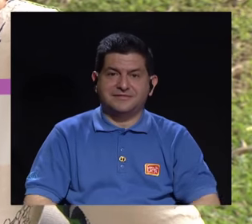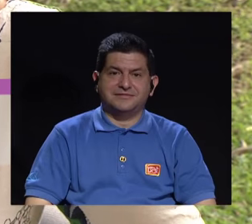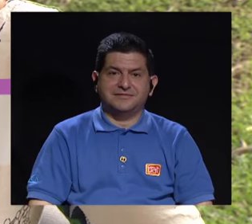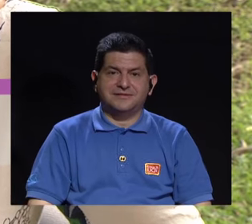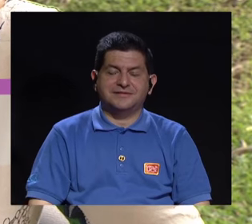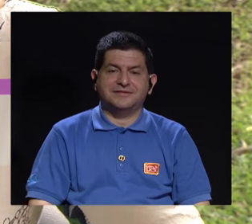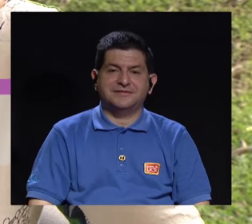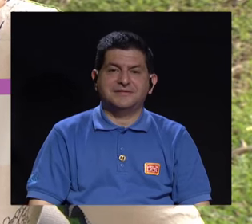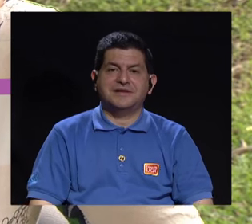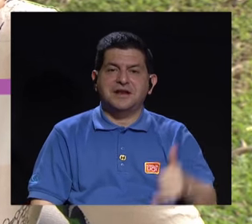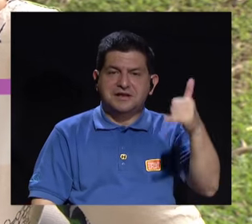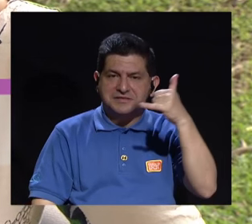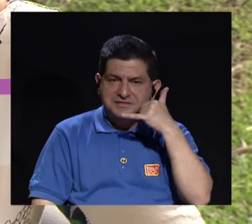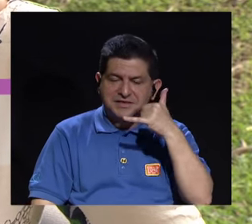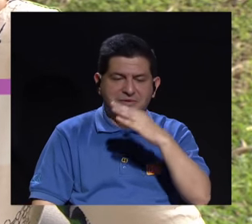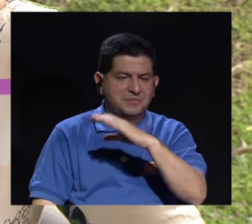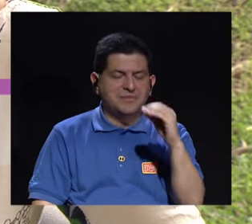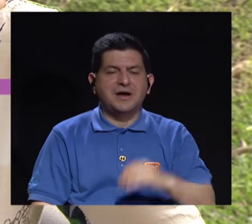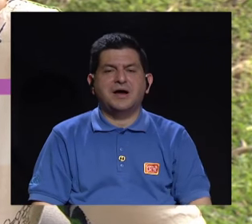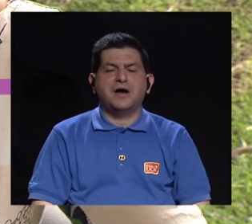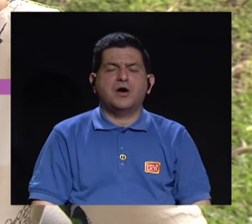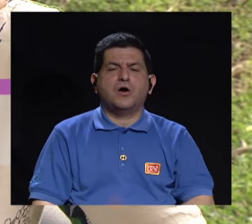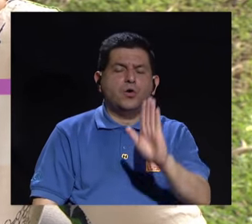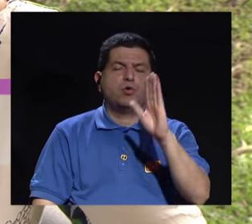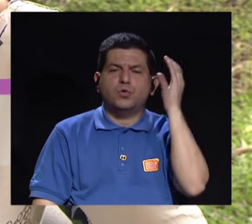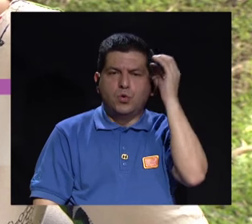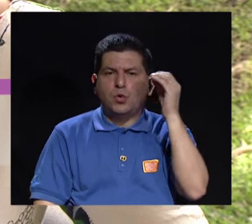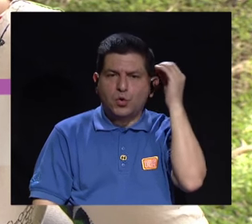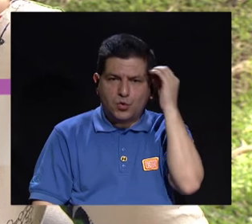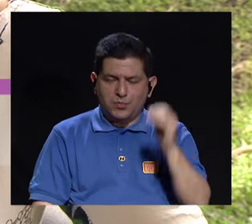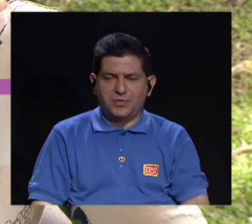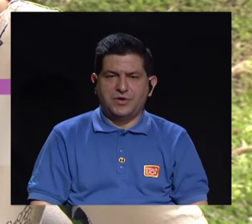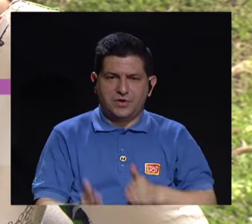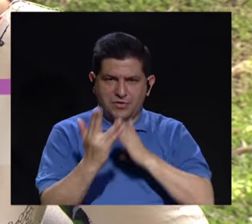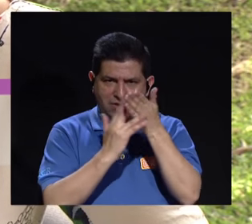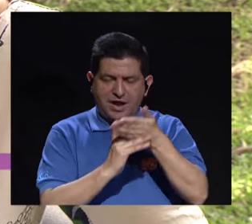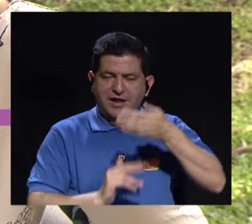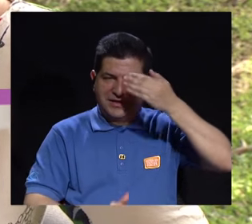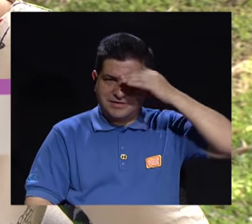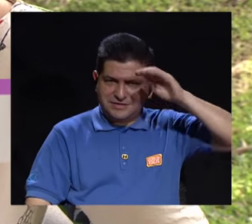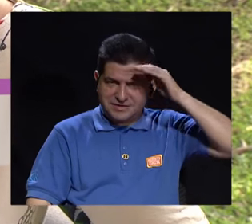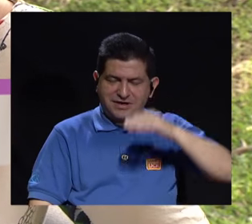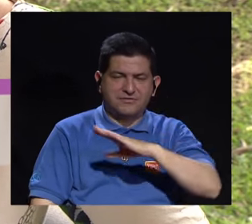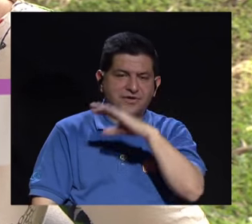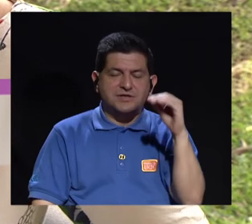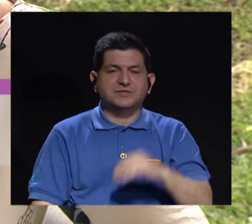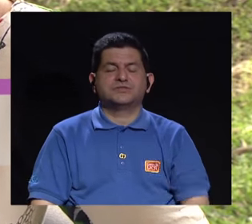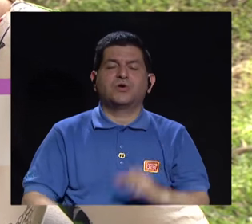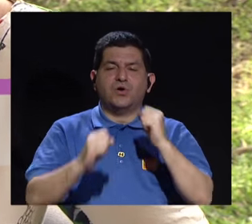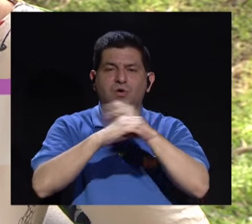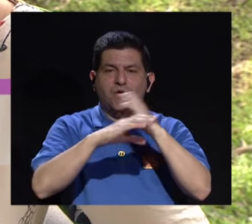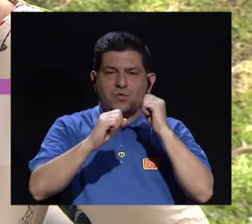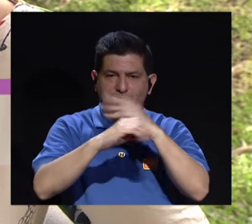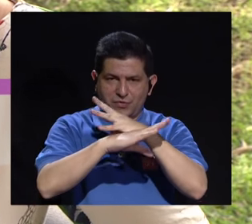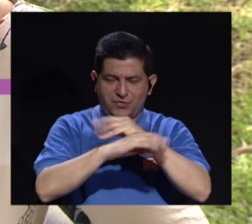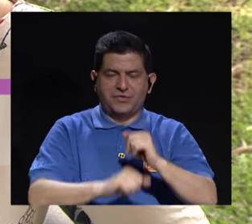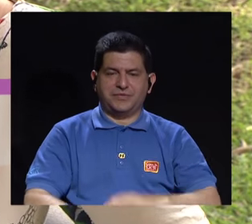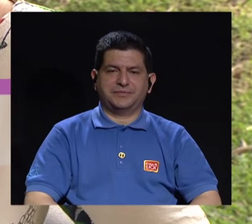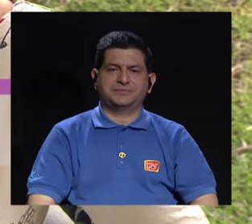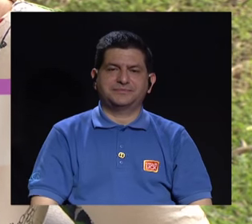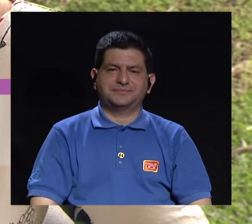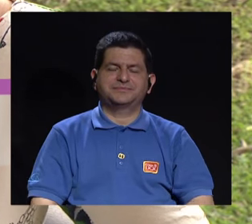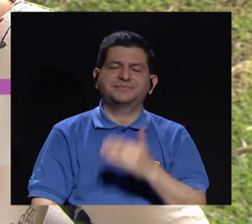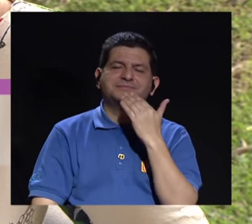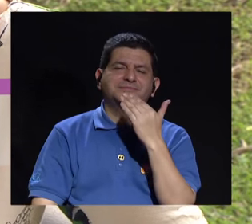llamarnos o darnos sus impresiones por la página del Facebook o por el correo electrónico.